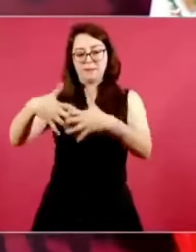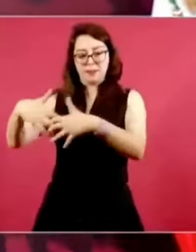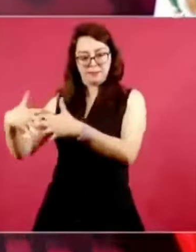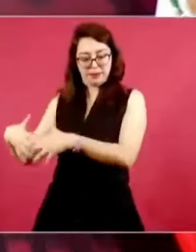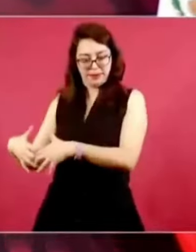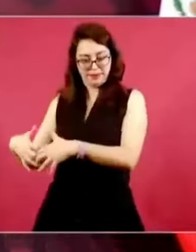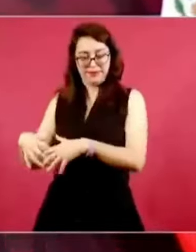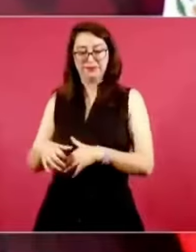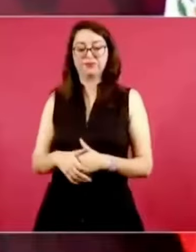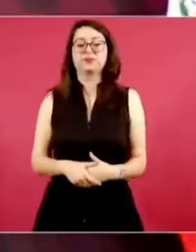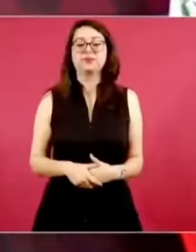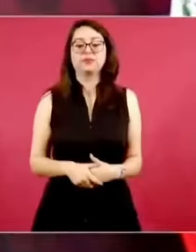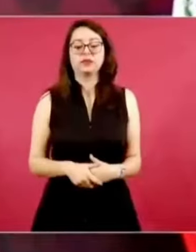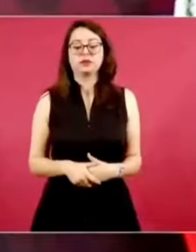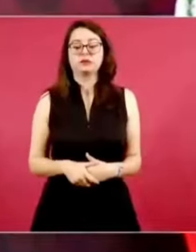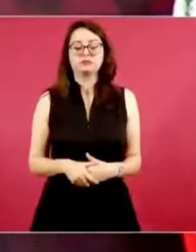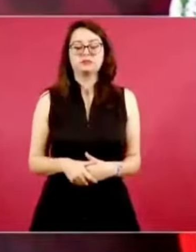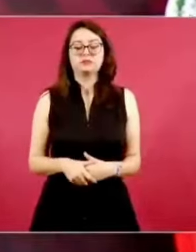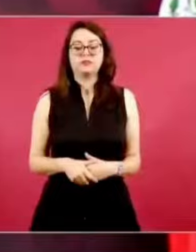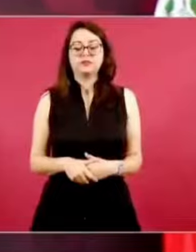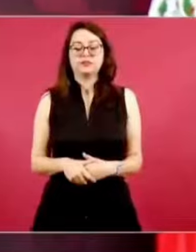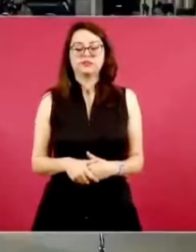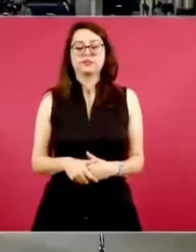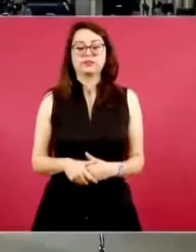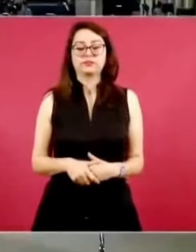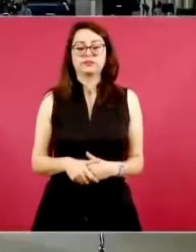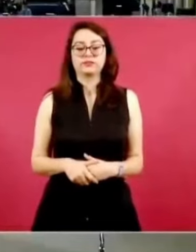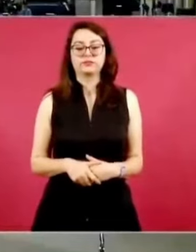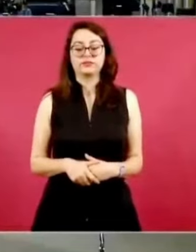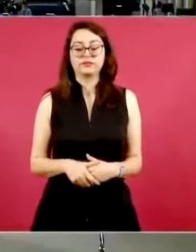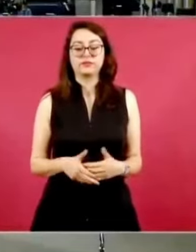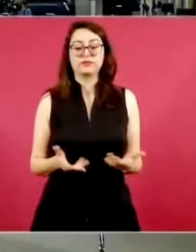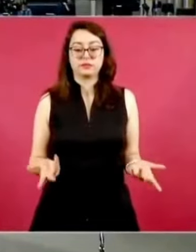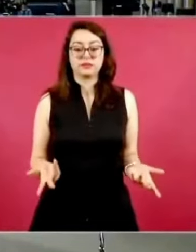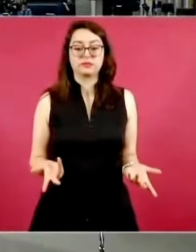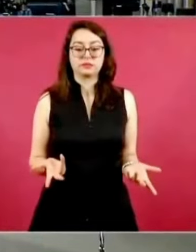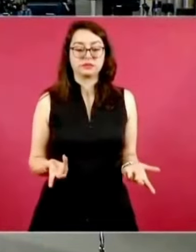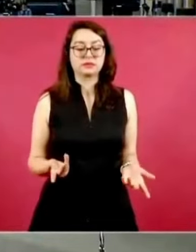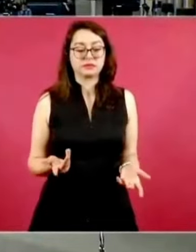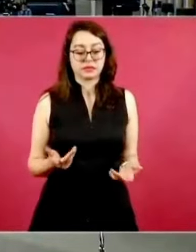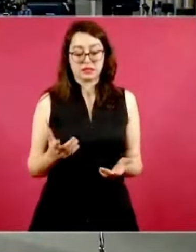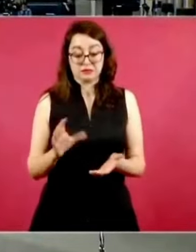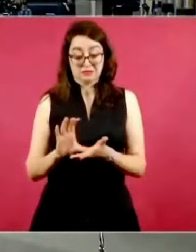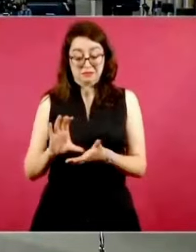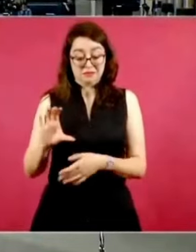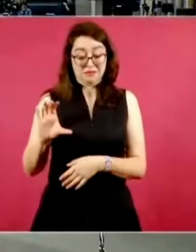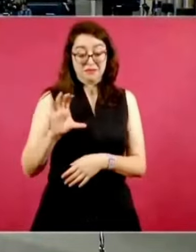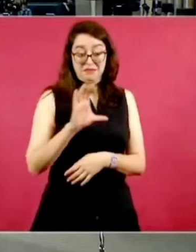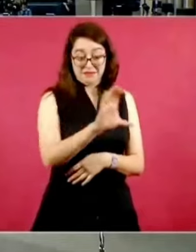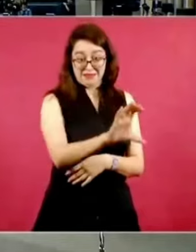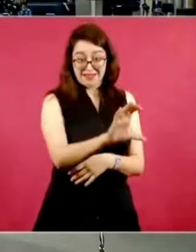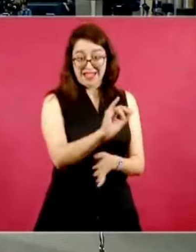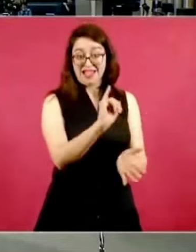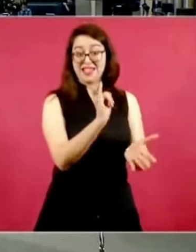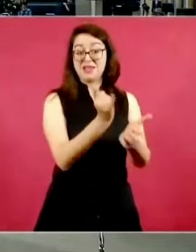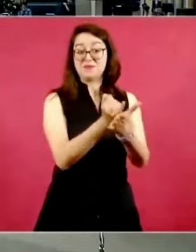un ingreso, porque tienen que pagar impuestos,